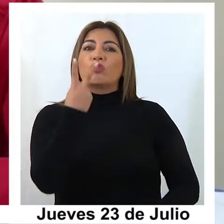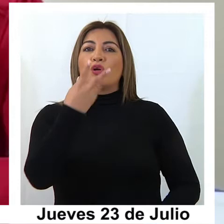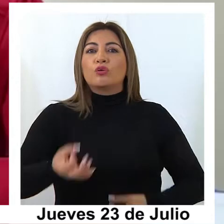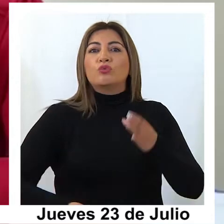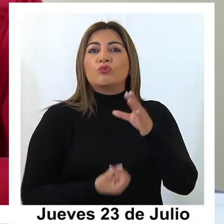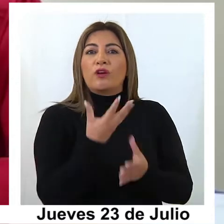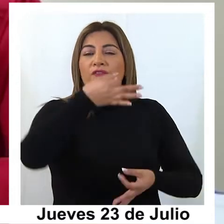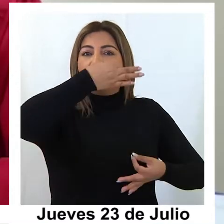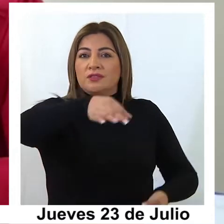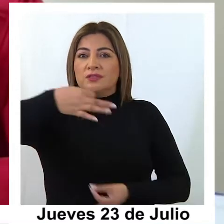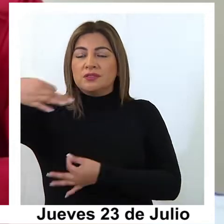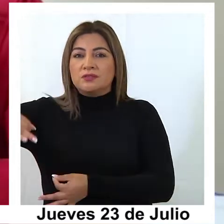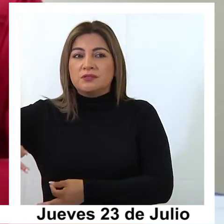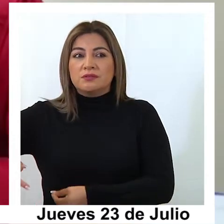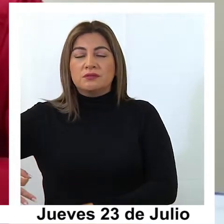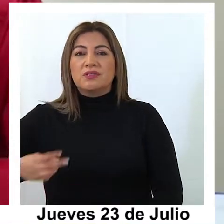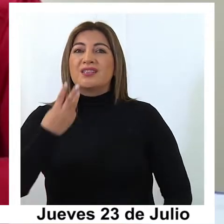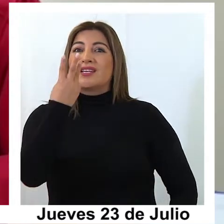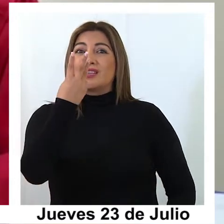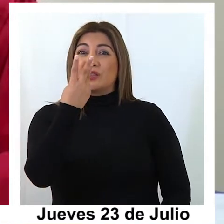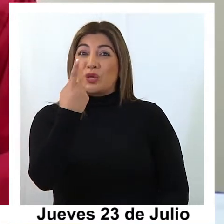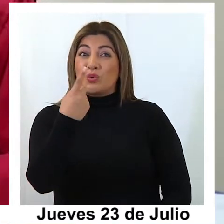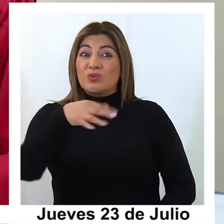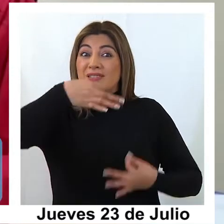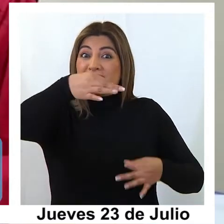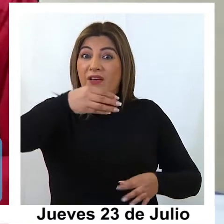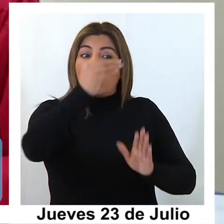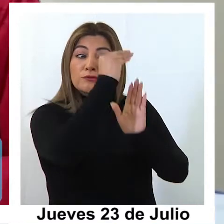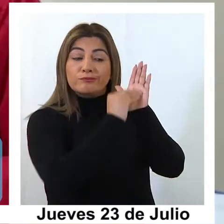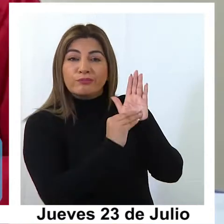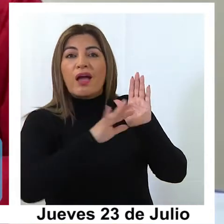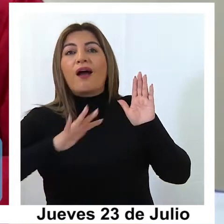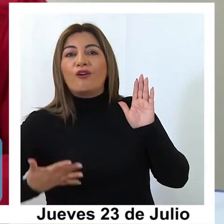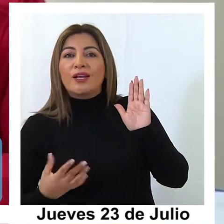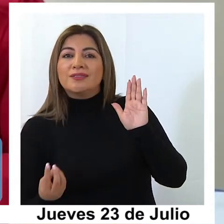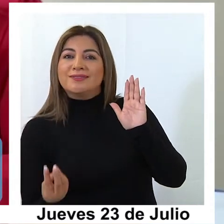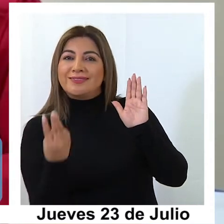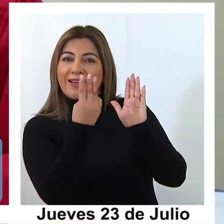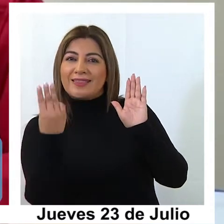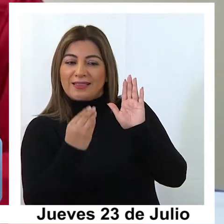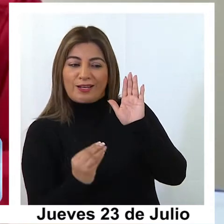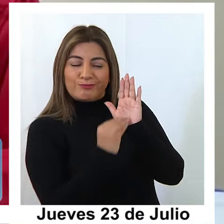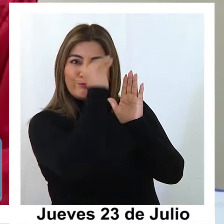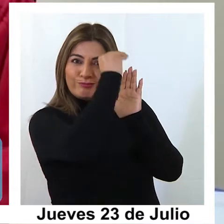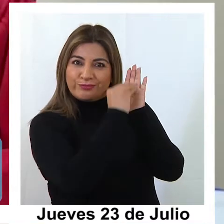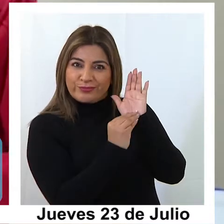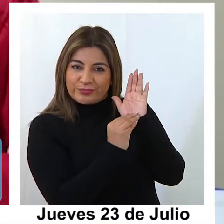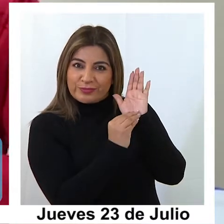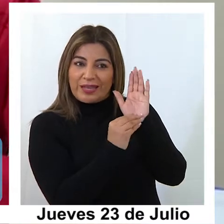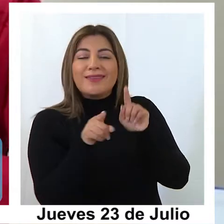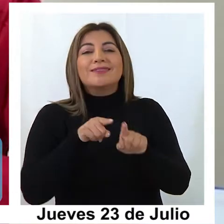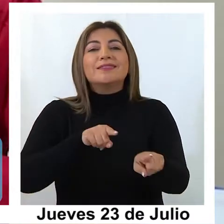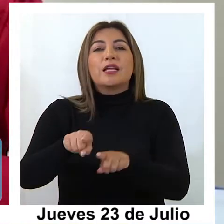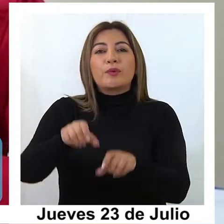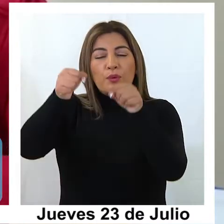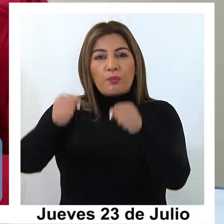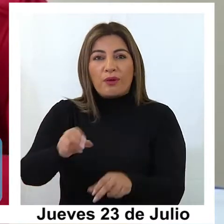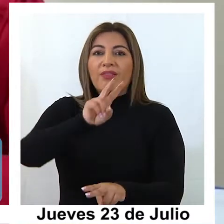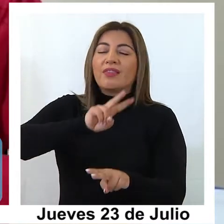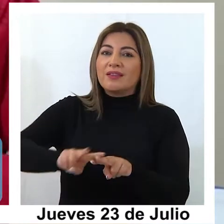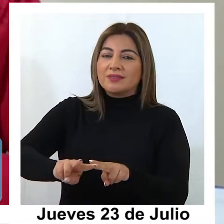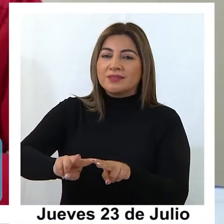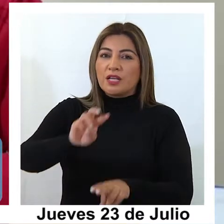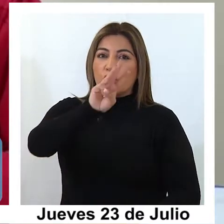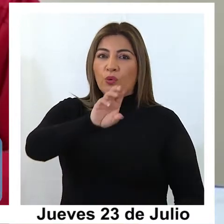certificados a los 31 existentes, por lo tanto vamos a llegar a 33 certificados y trámites que se pueden hacer